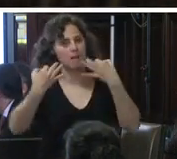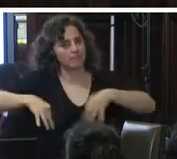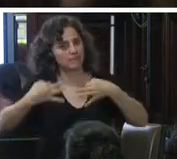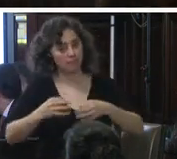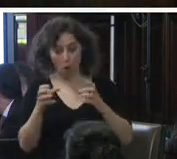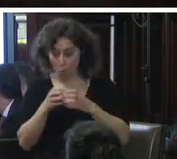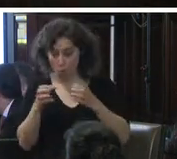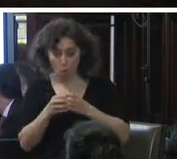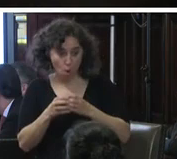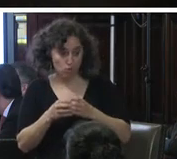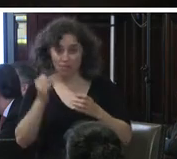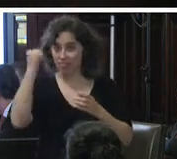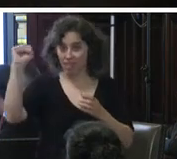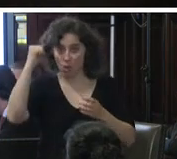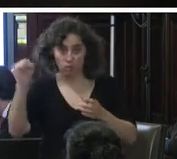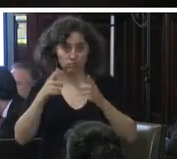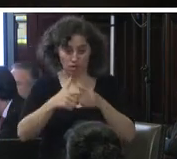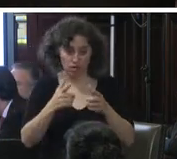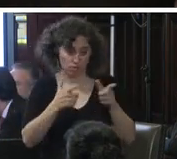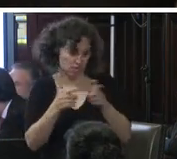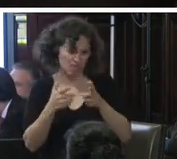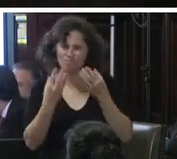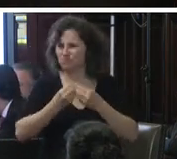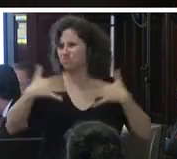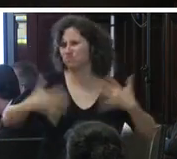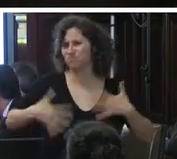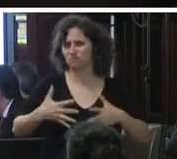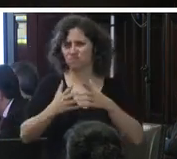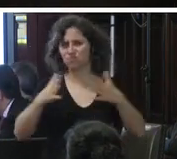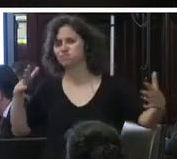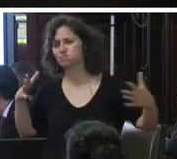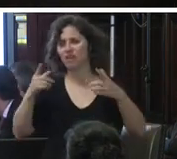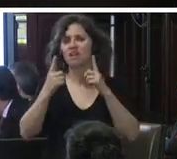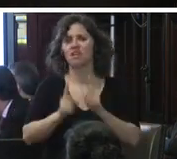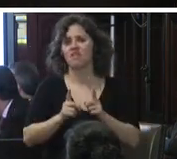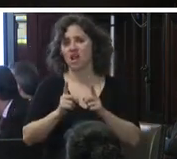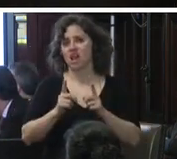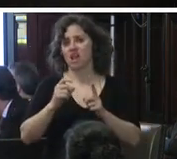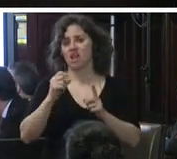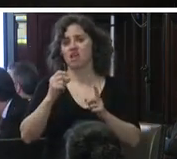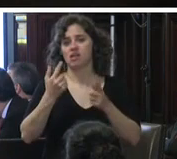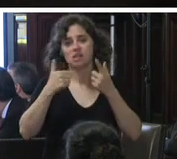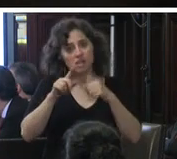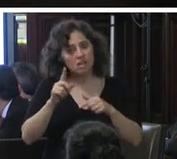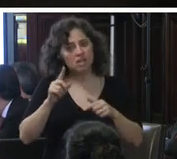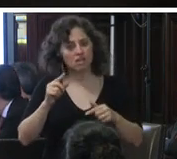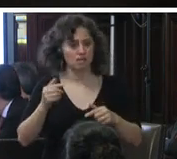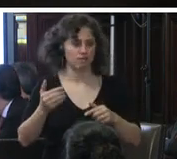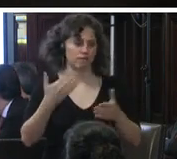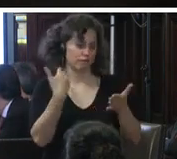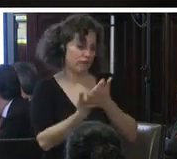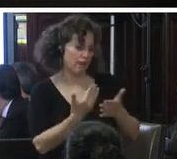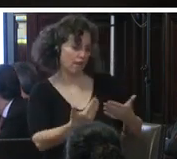grupos de la delincuencia en méxico que disponen de armas de altísimo calibre sin embargo frente al cuestionamiento